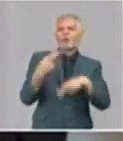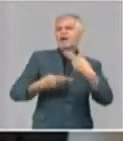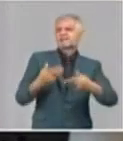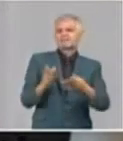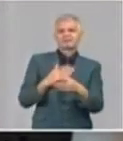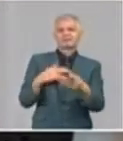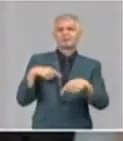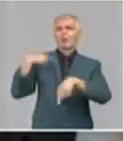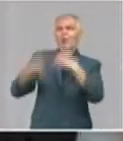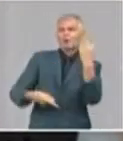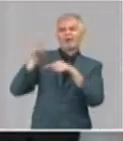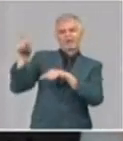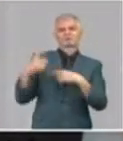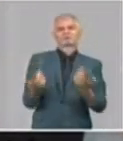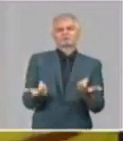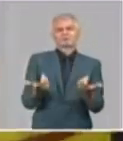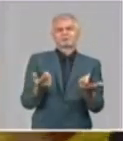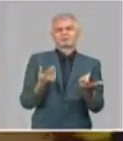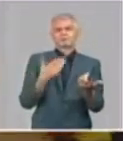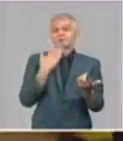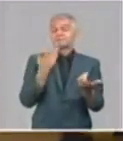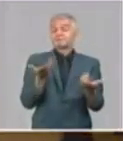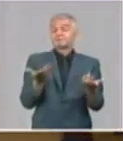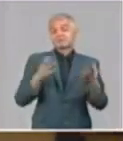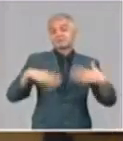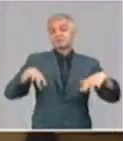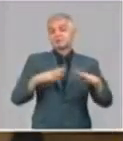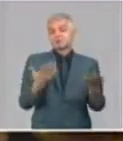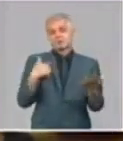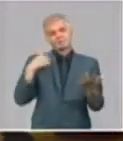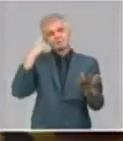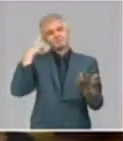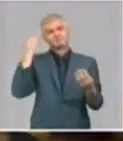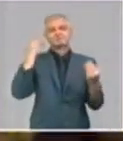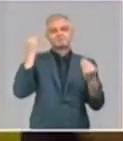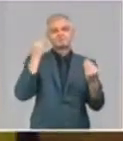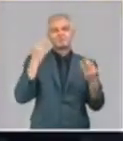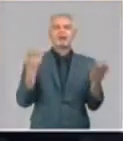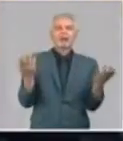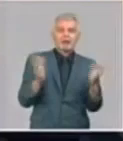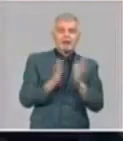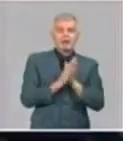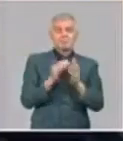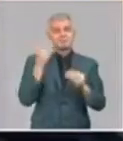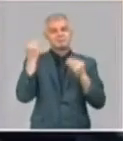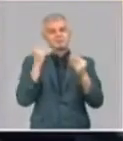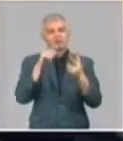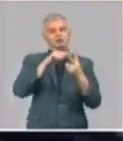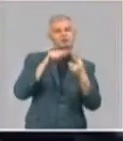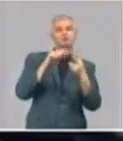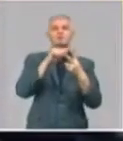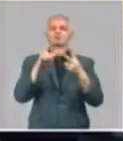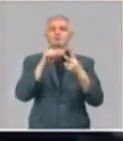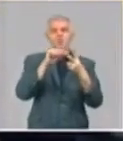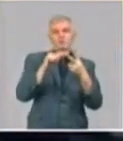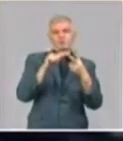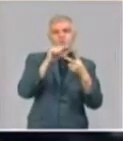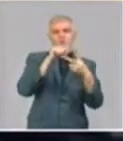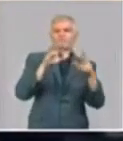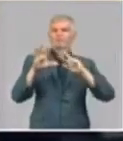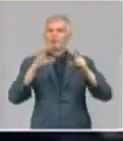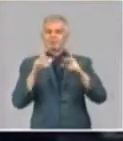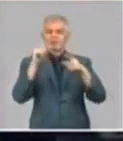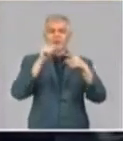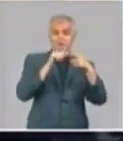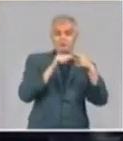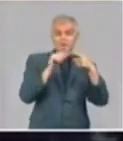medio de estas condiciones? Pues bien, decidimos trabajar en dos planos de manera paralela en un plano organizativo,